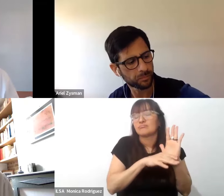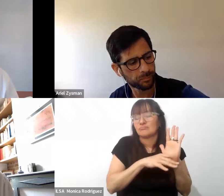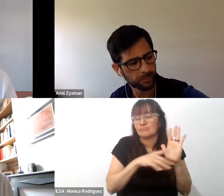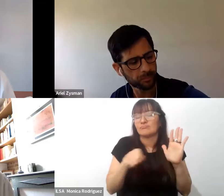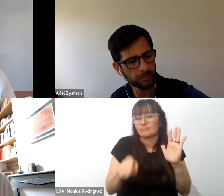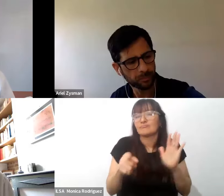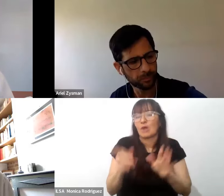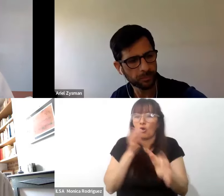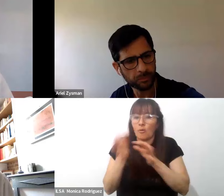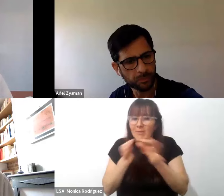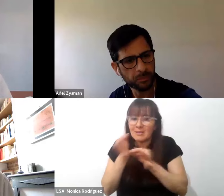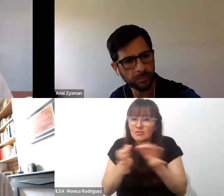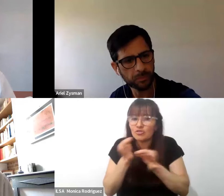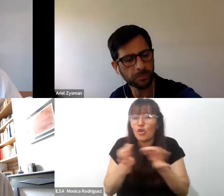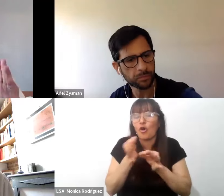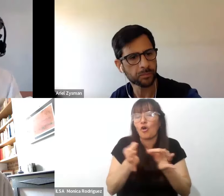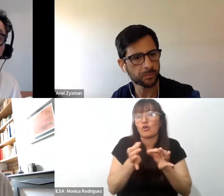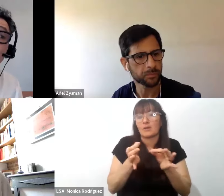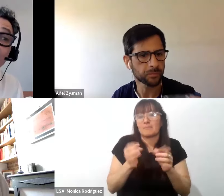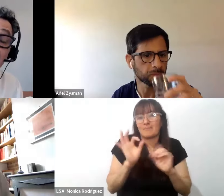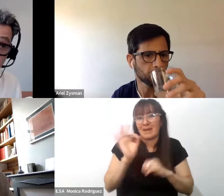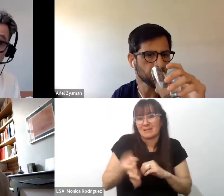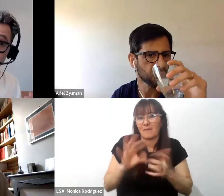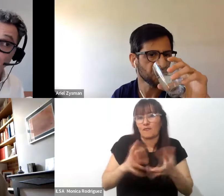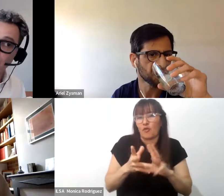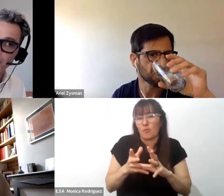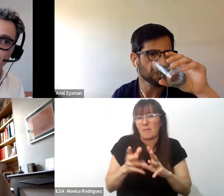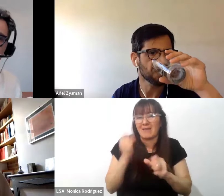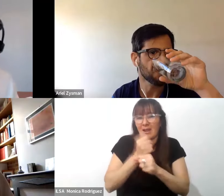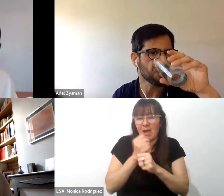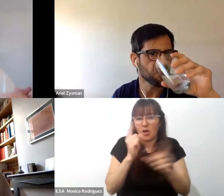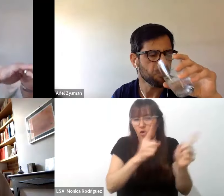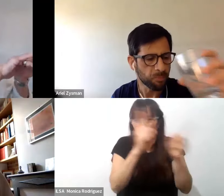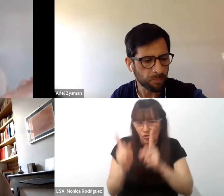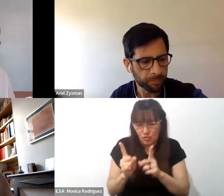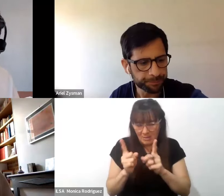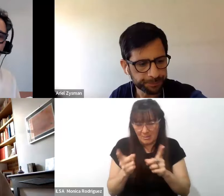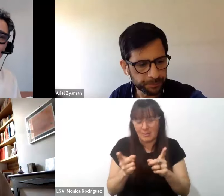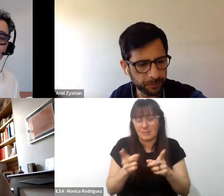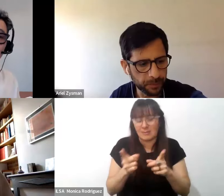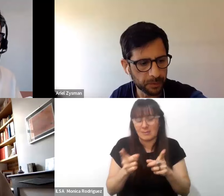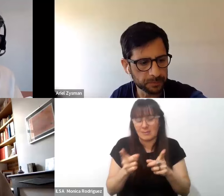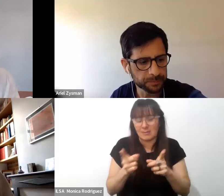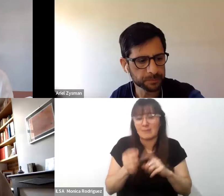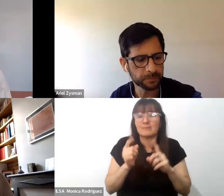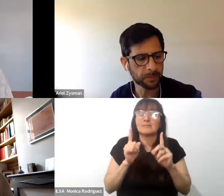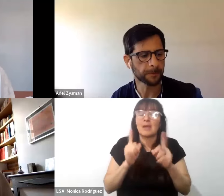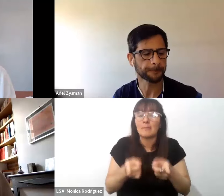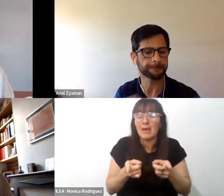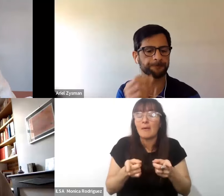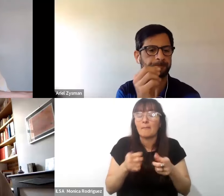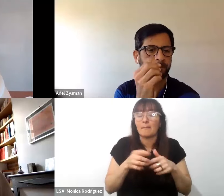de saber y un nuevo posicionamiento de los docentes y eso implica no solamente un reposicionamiento de los docentes sino también